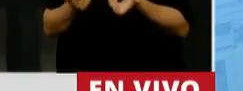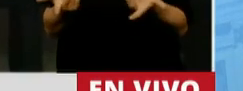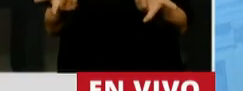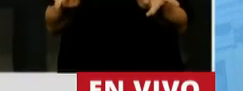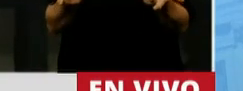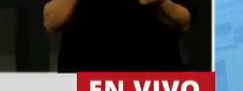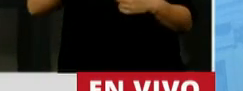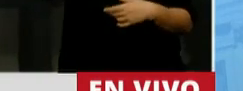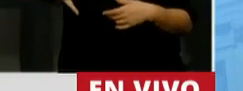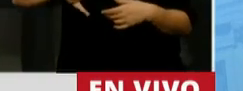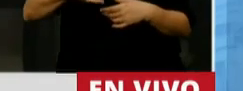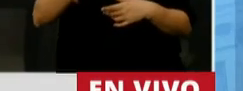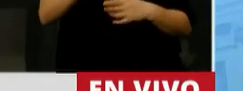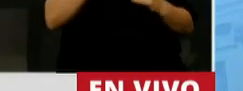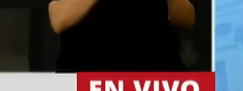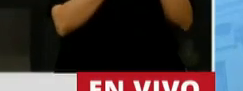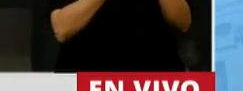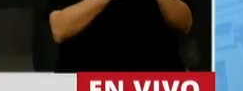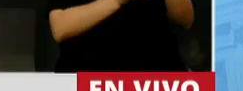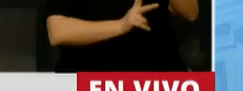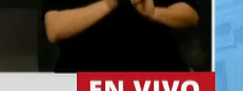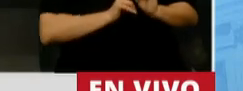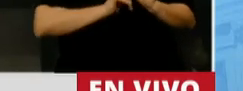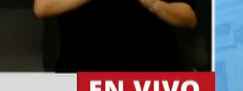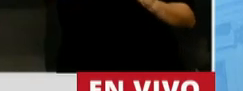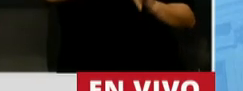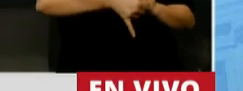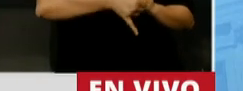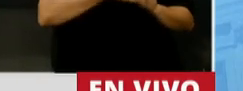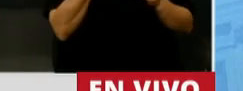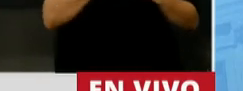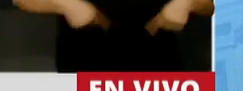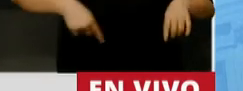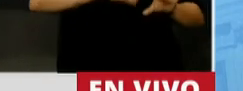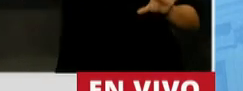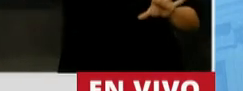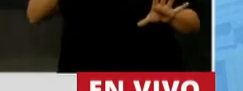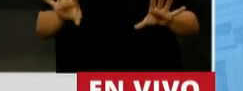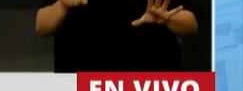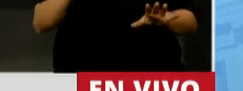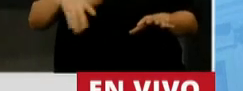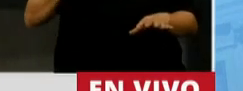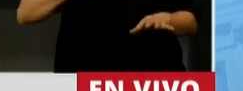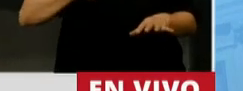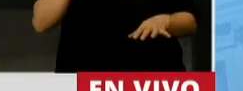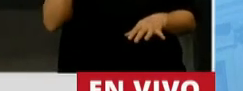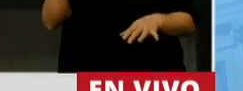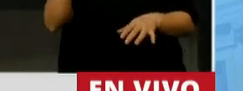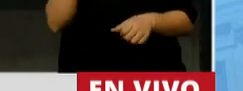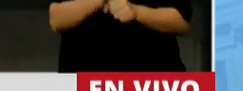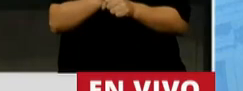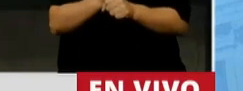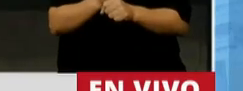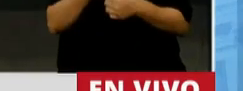aceptar reclamos y reivindicaciones a las distintas provincias argentinas, y esa es la tarea que